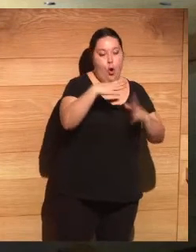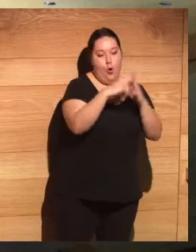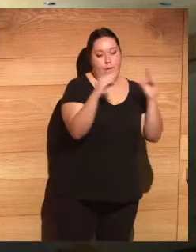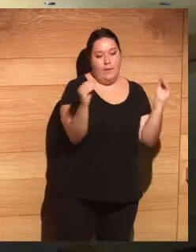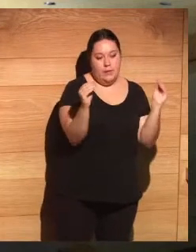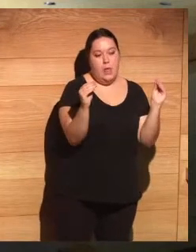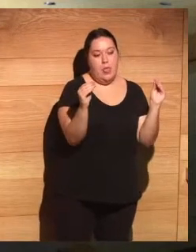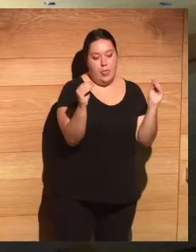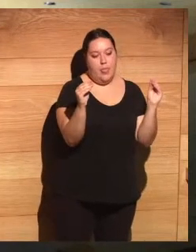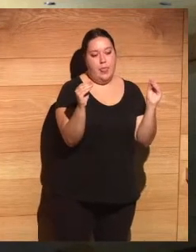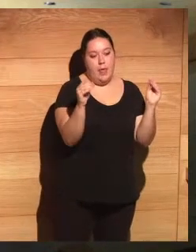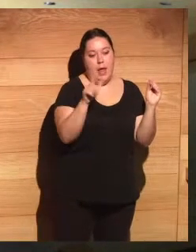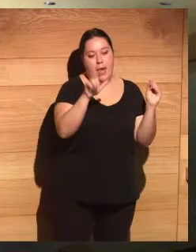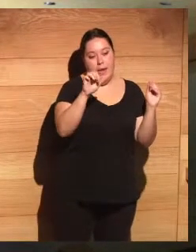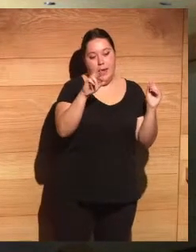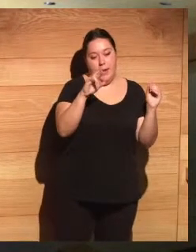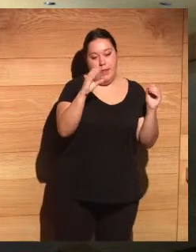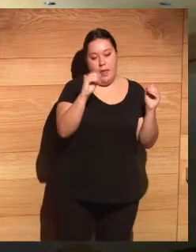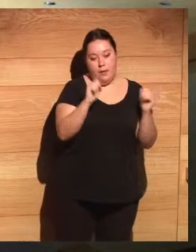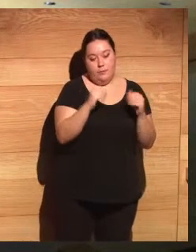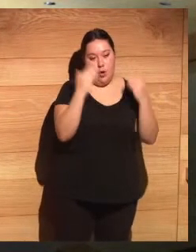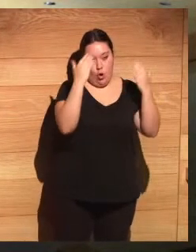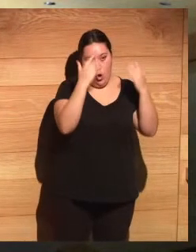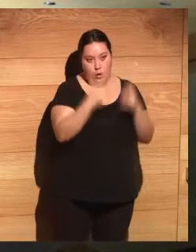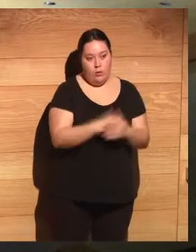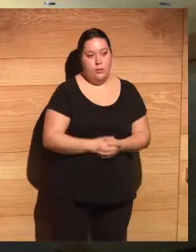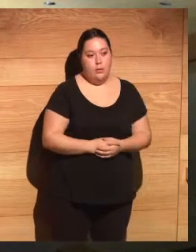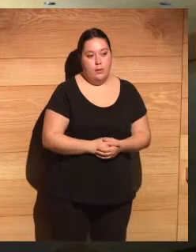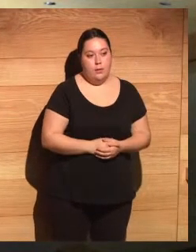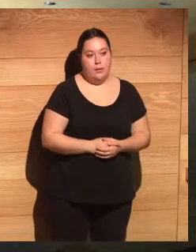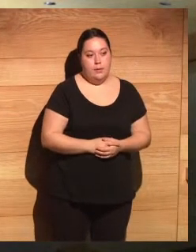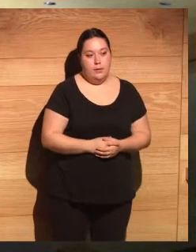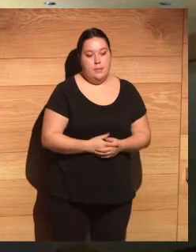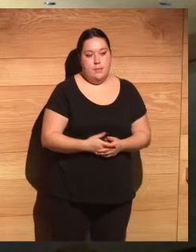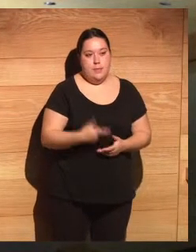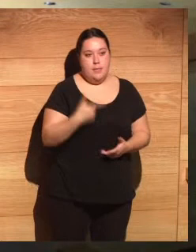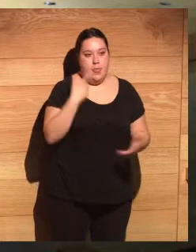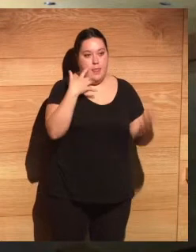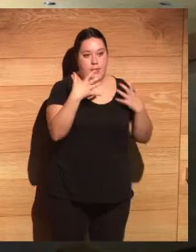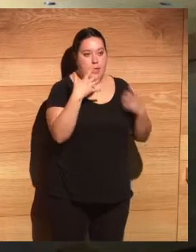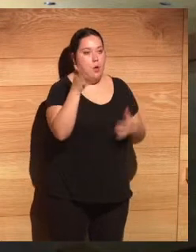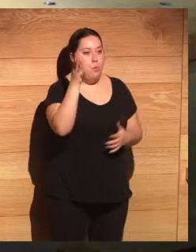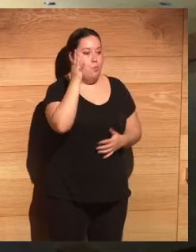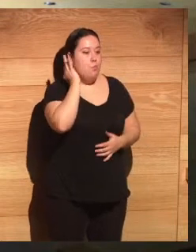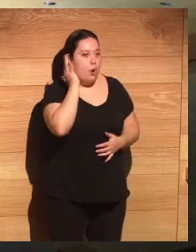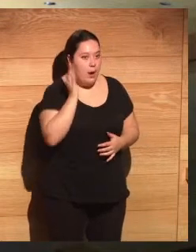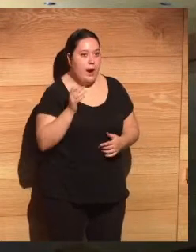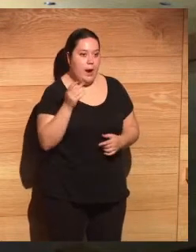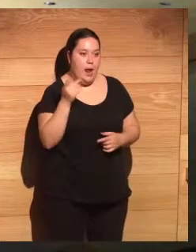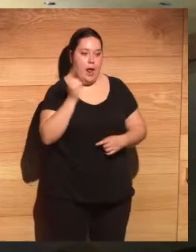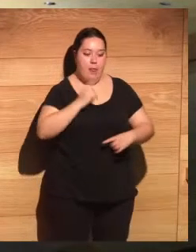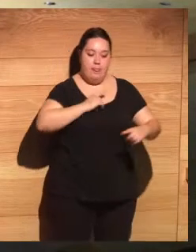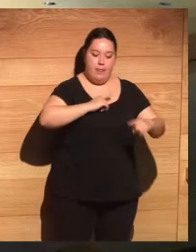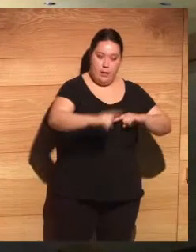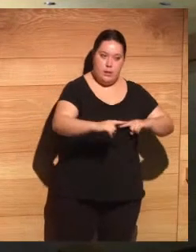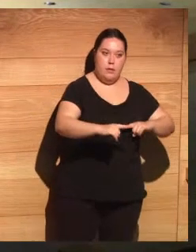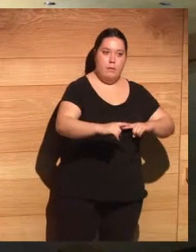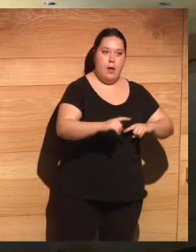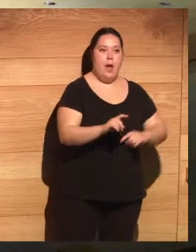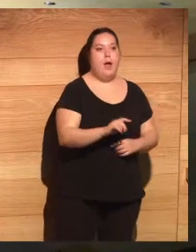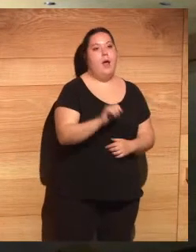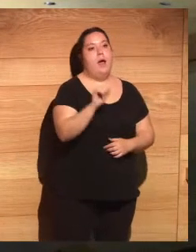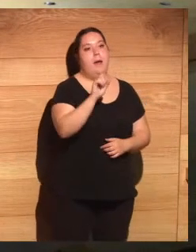Lérida y hay una distinción de la Red Europea de Mujeres Directivas en el año